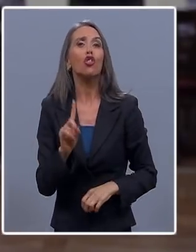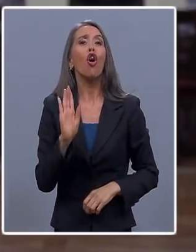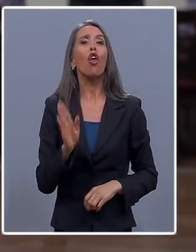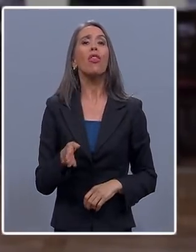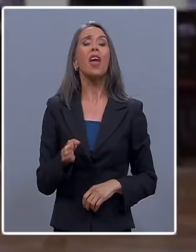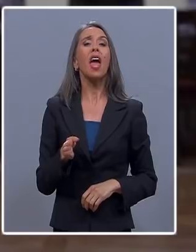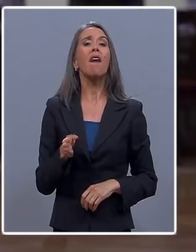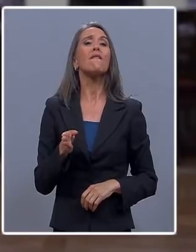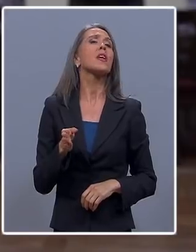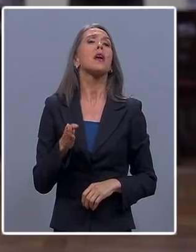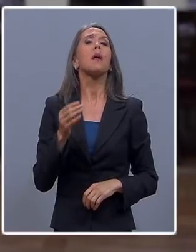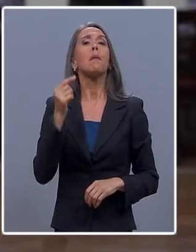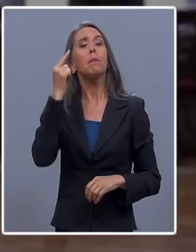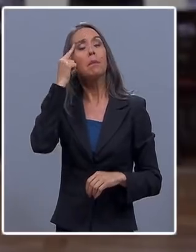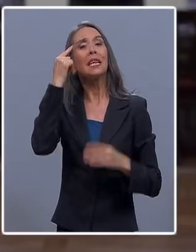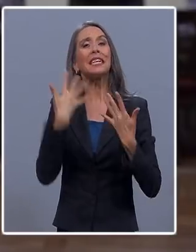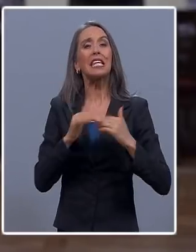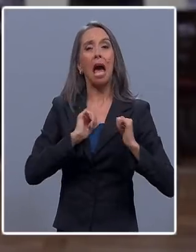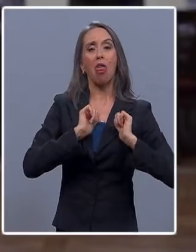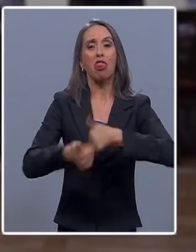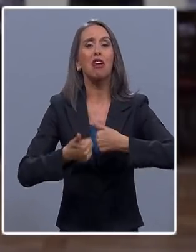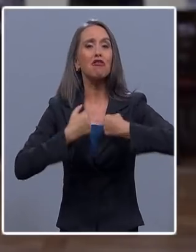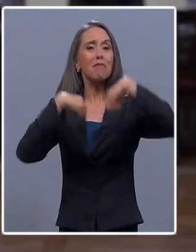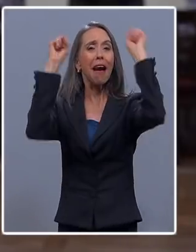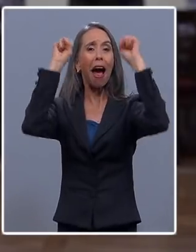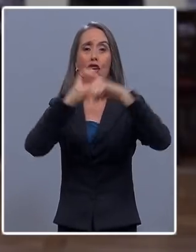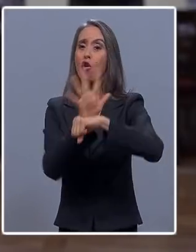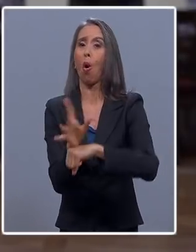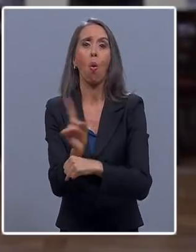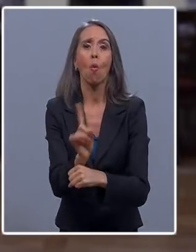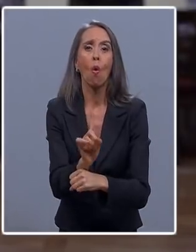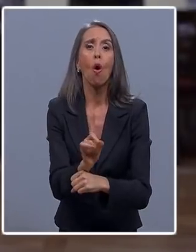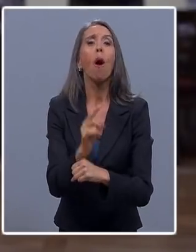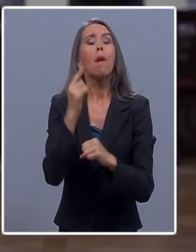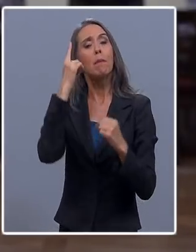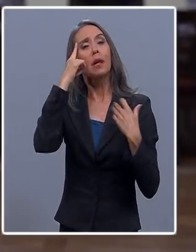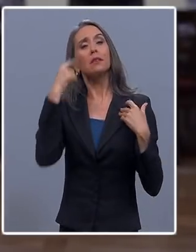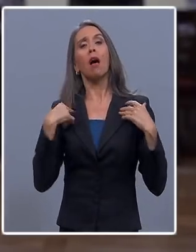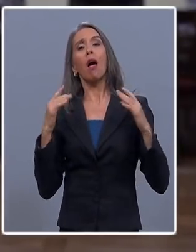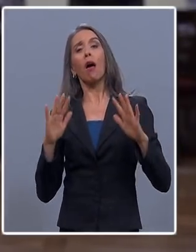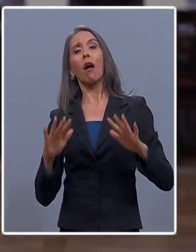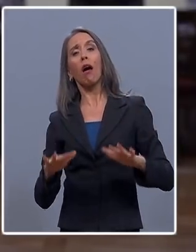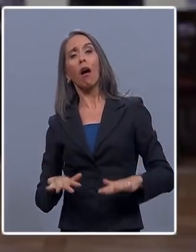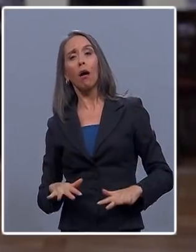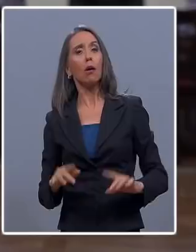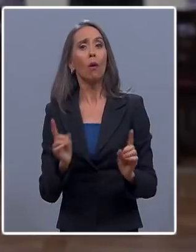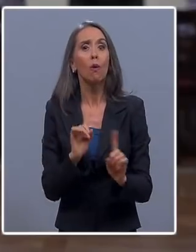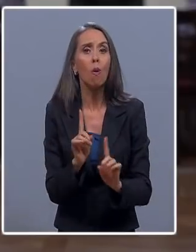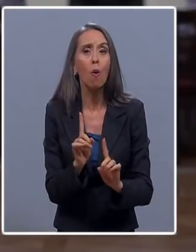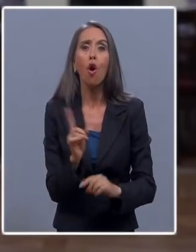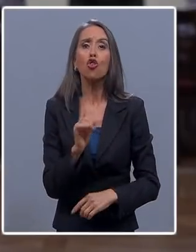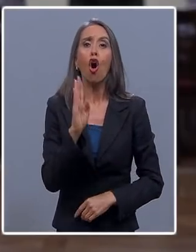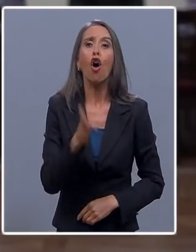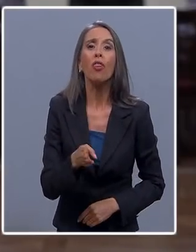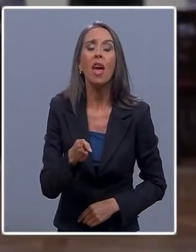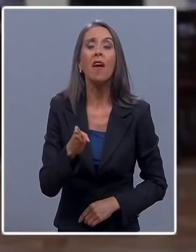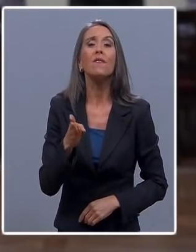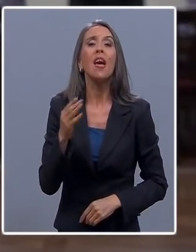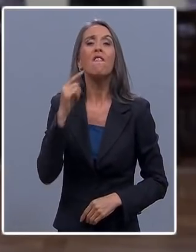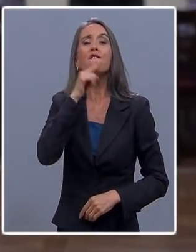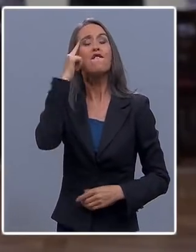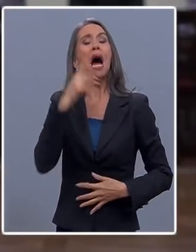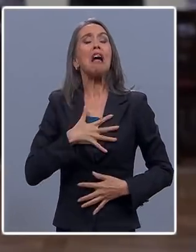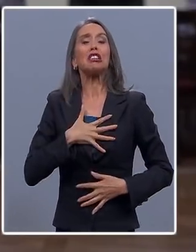caer en ningún tipo de triunfalismos. No debemos bajar nuestros brazos. No debemos caer en falsas